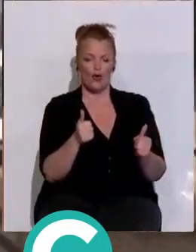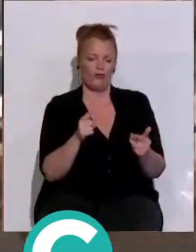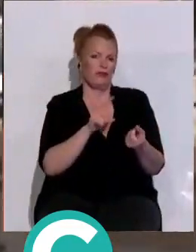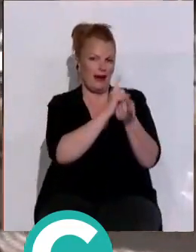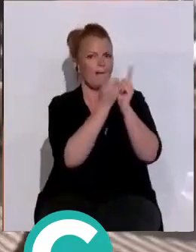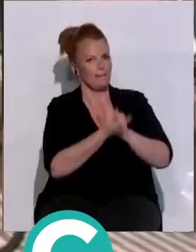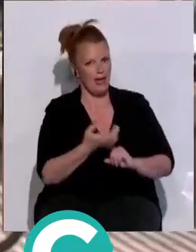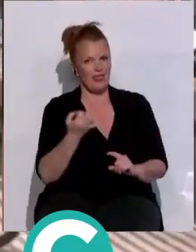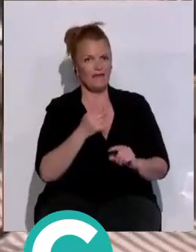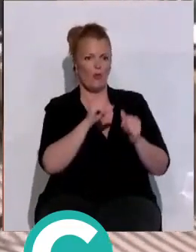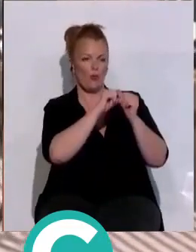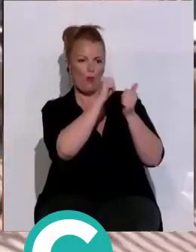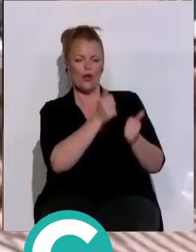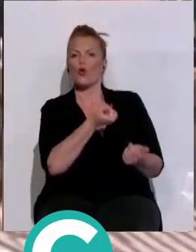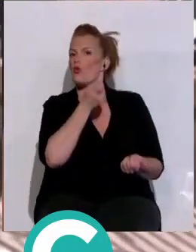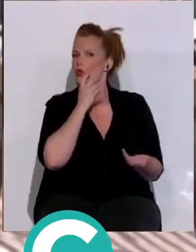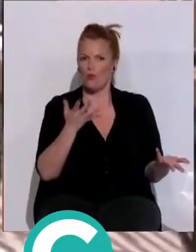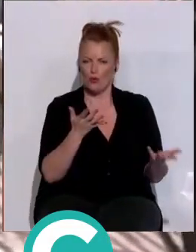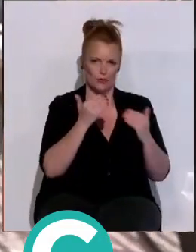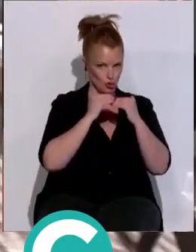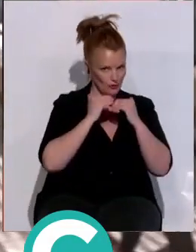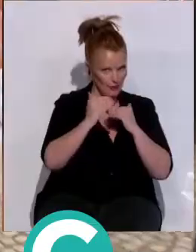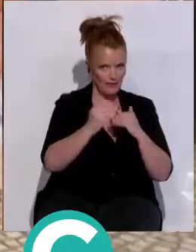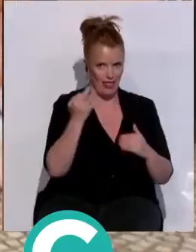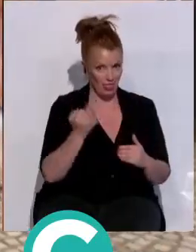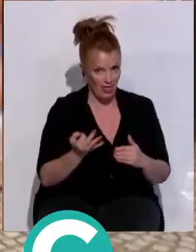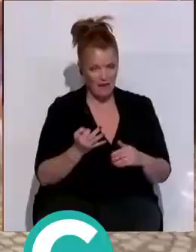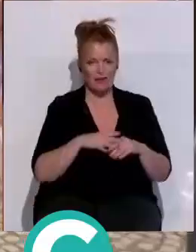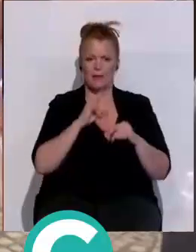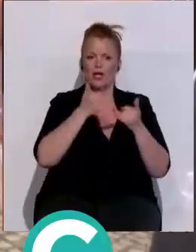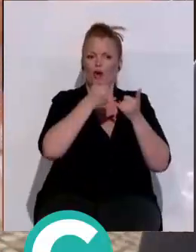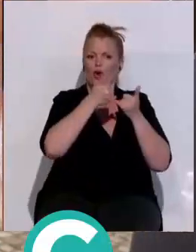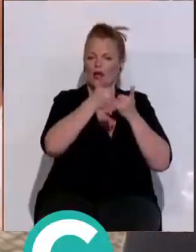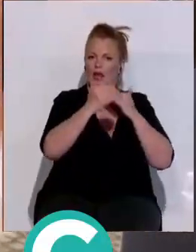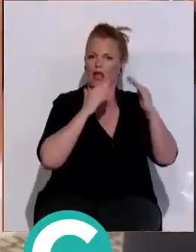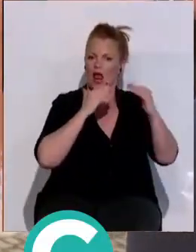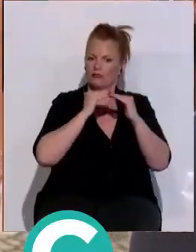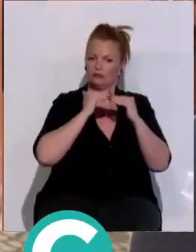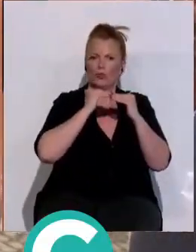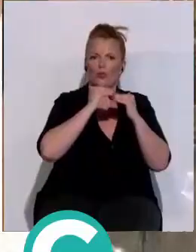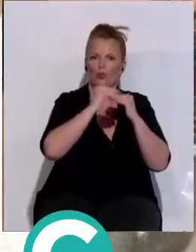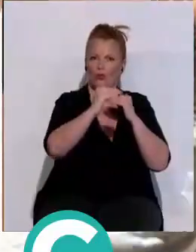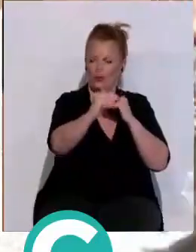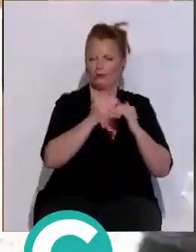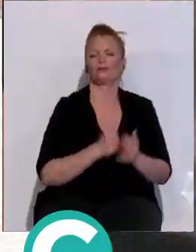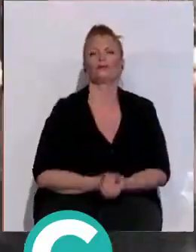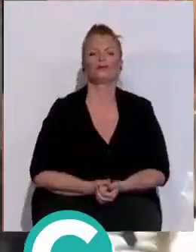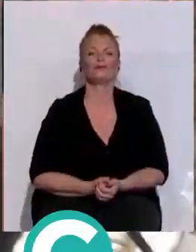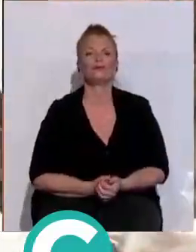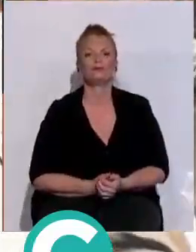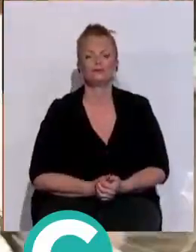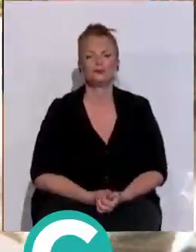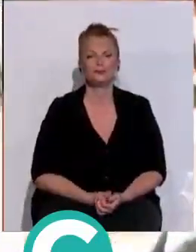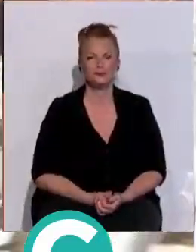necesidad de impulsar un cambio de modelo que mejore el resultado económico que suponen las visitas de viajeros a la capital. En este sentido ha subrayado la